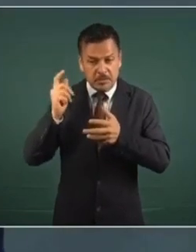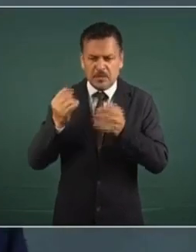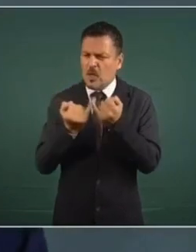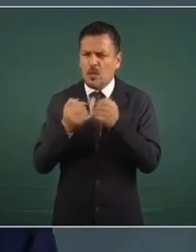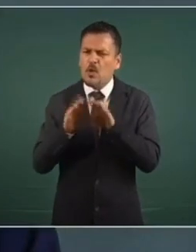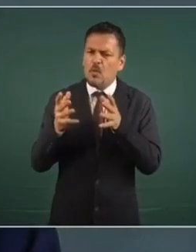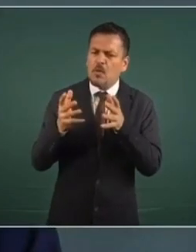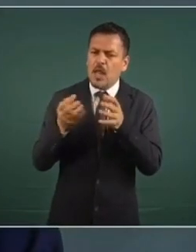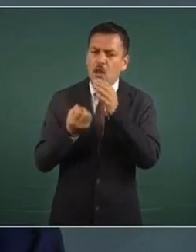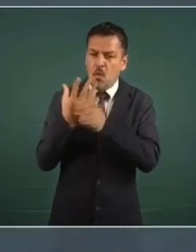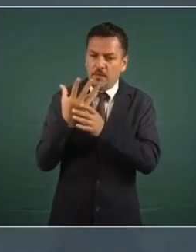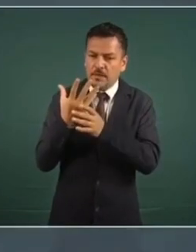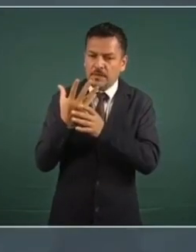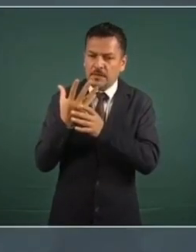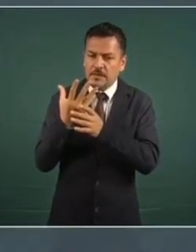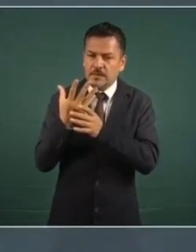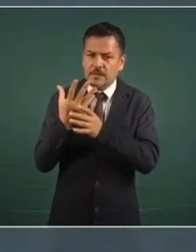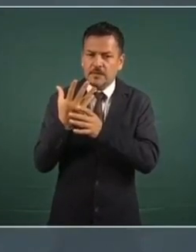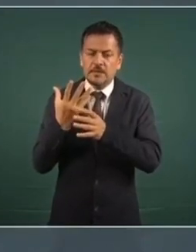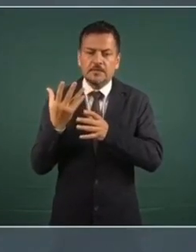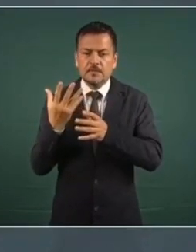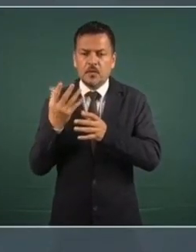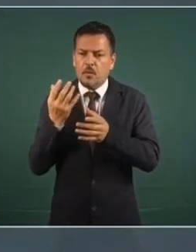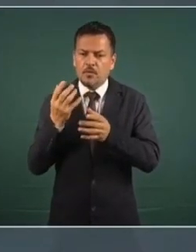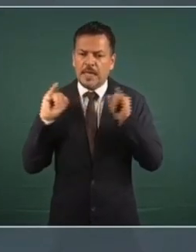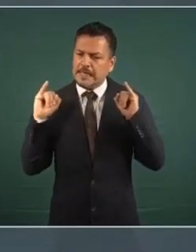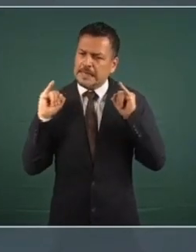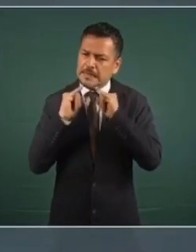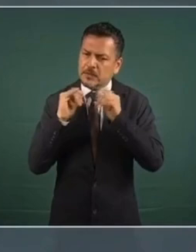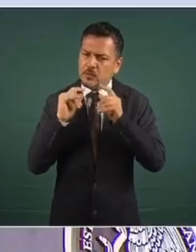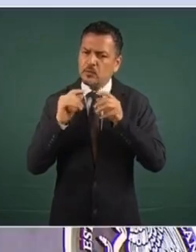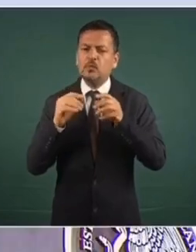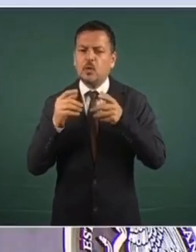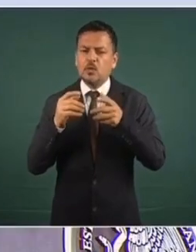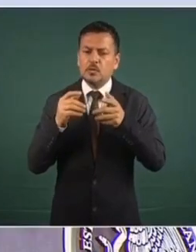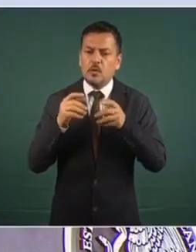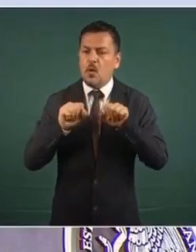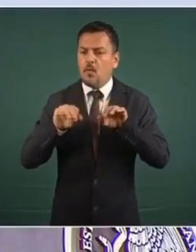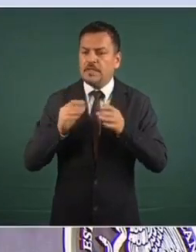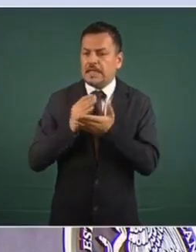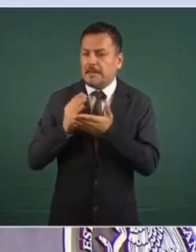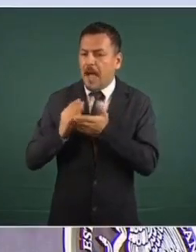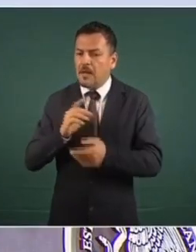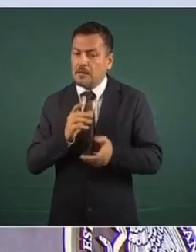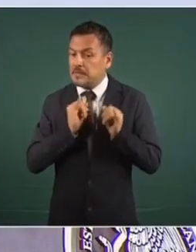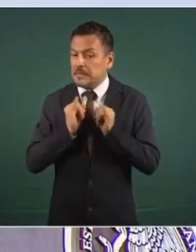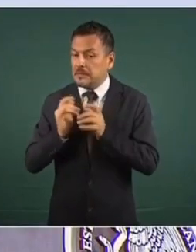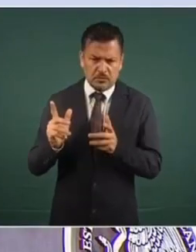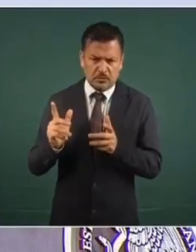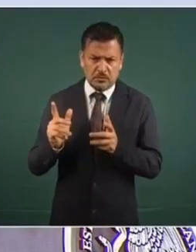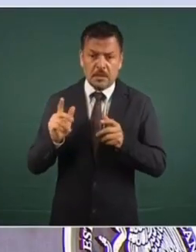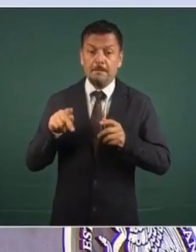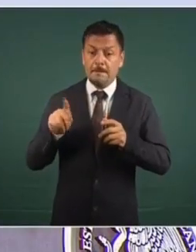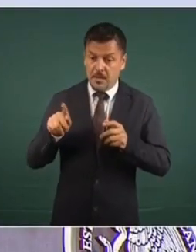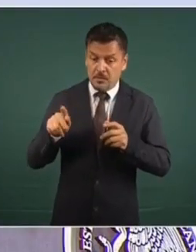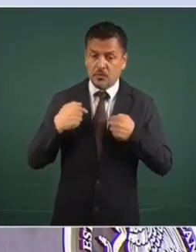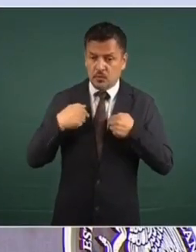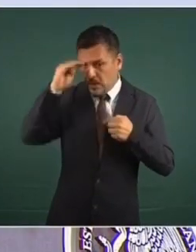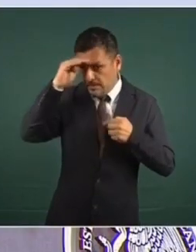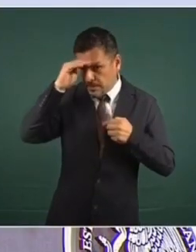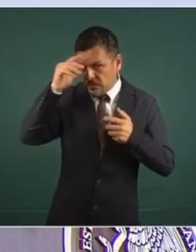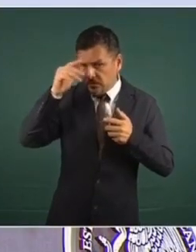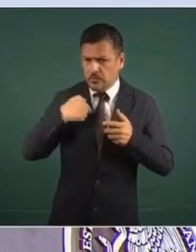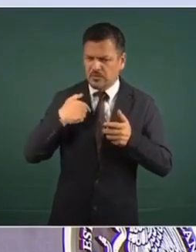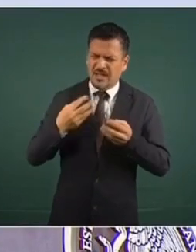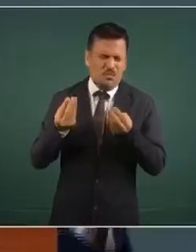así como se crearon muchas instituciones, organismos independientes. Fue un abuso, pero consideramos